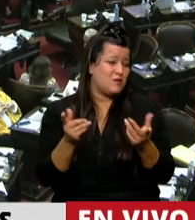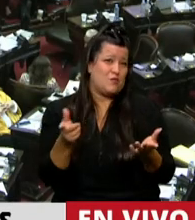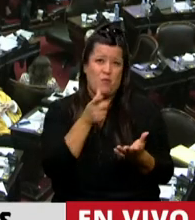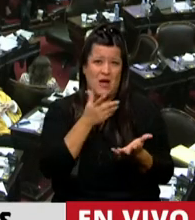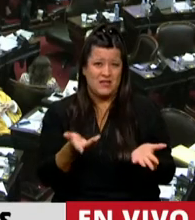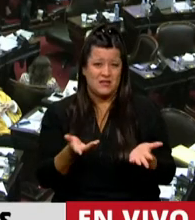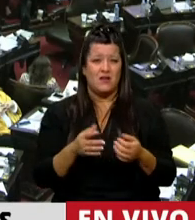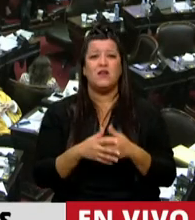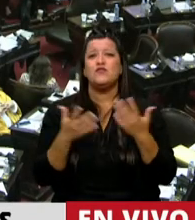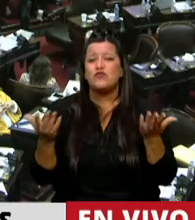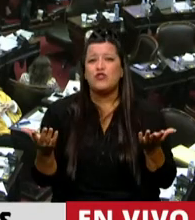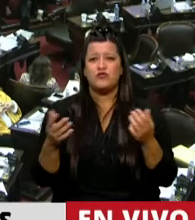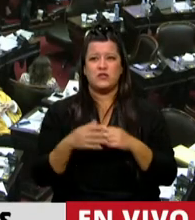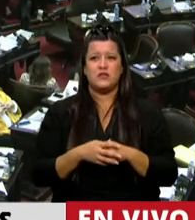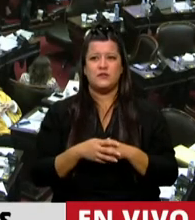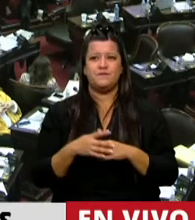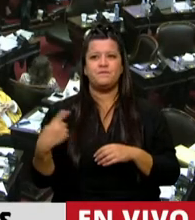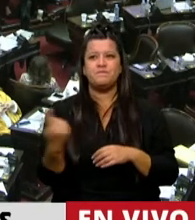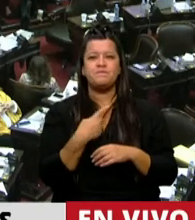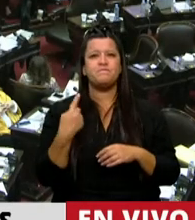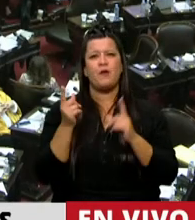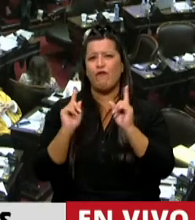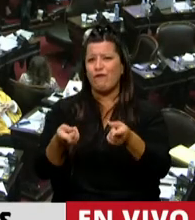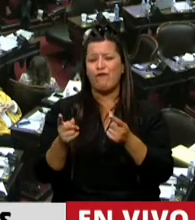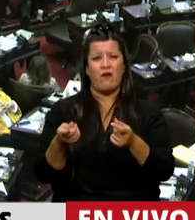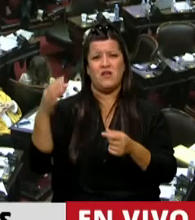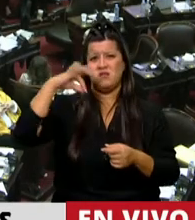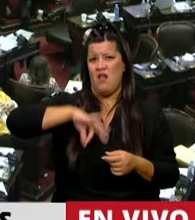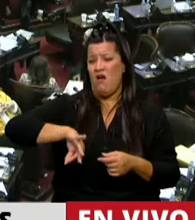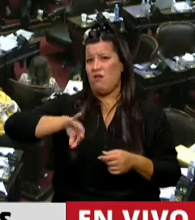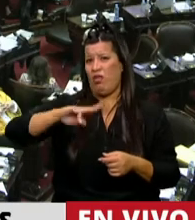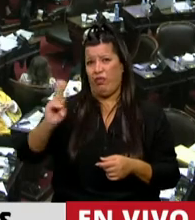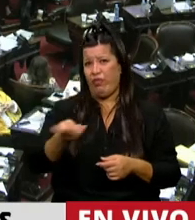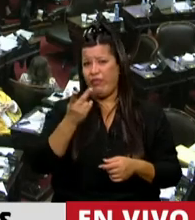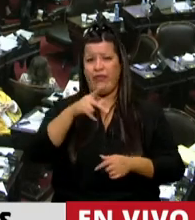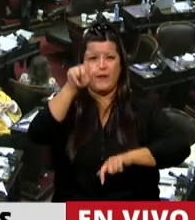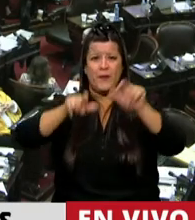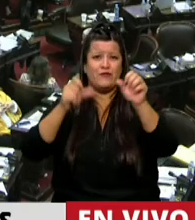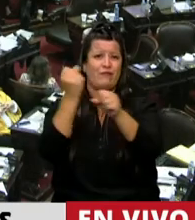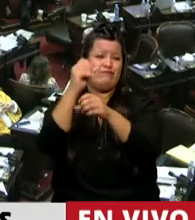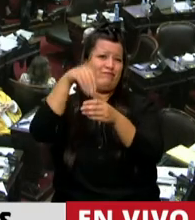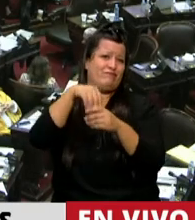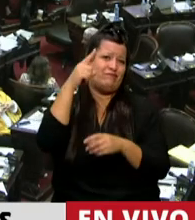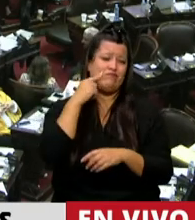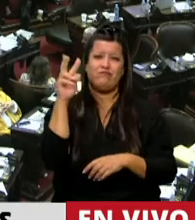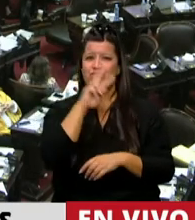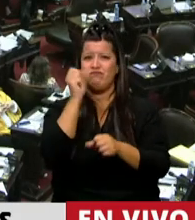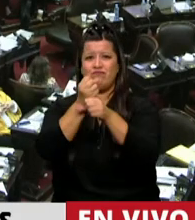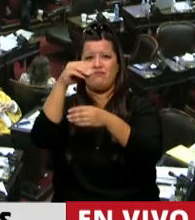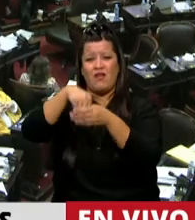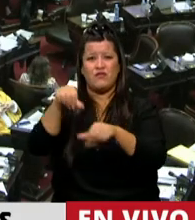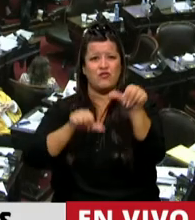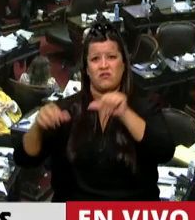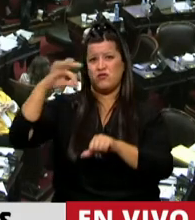esto, Presidente, mientras continúa la caída salarial de las trabajadoras, de los trabajadores de la ciencia,